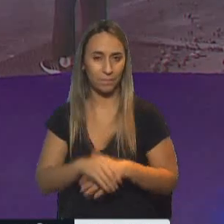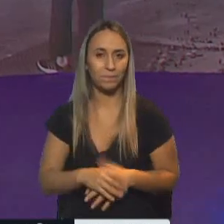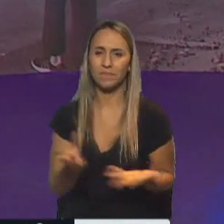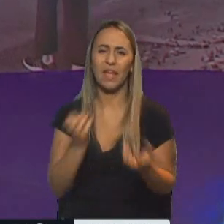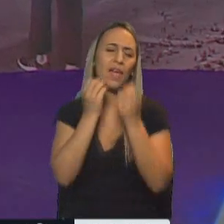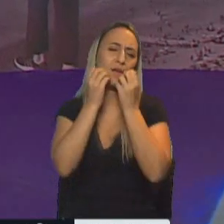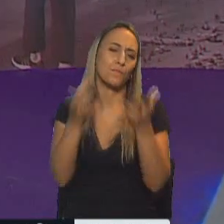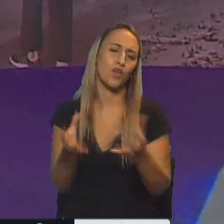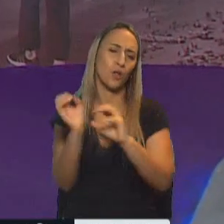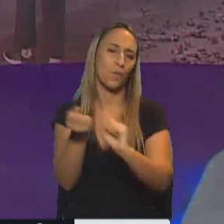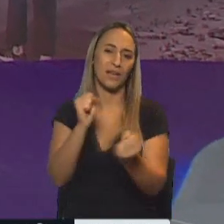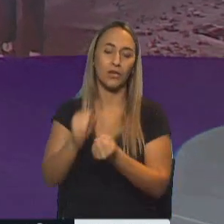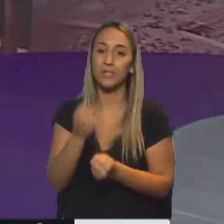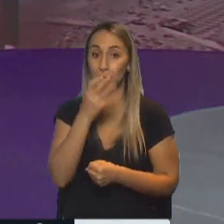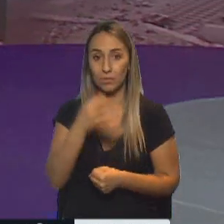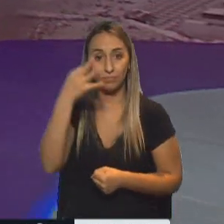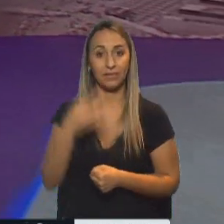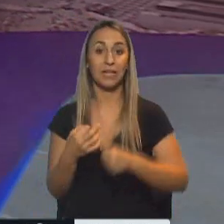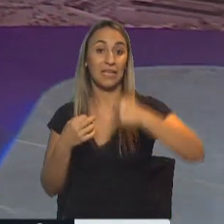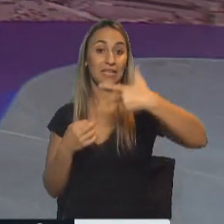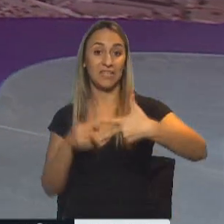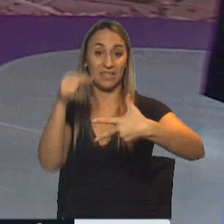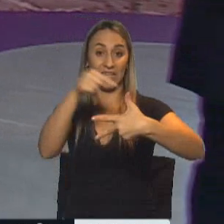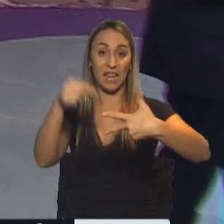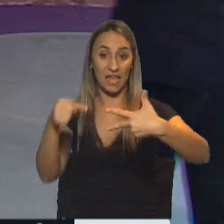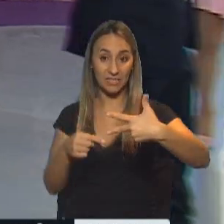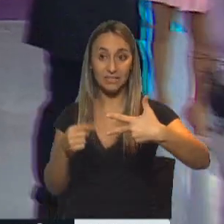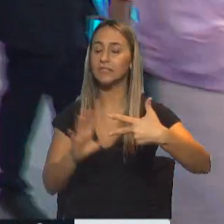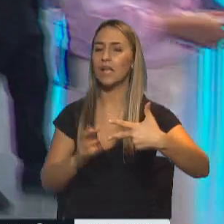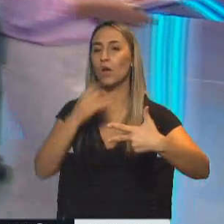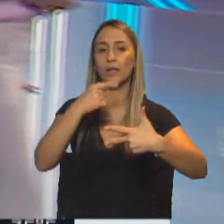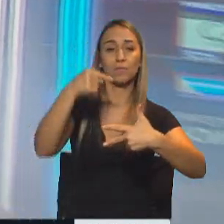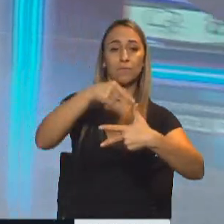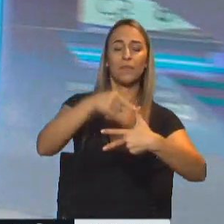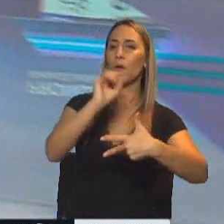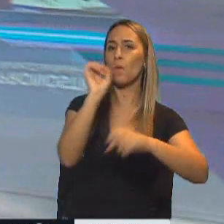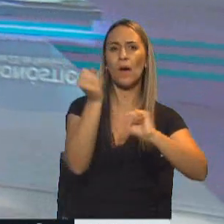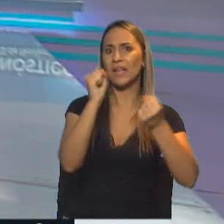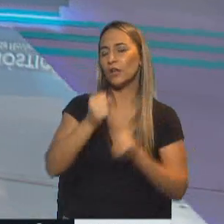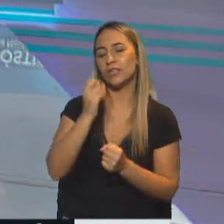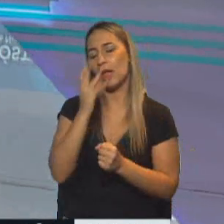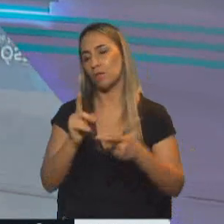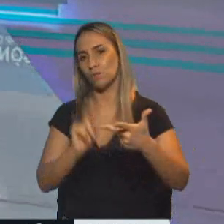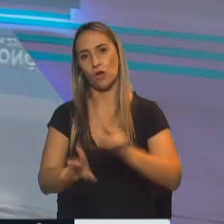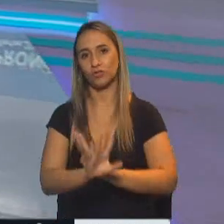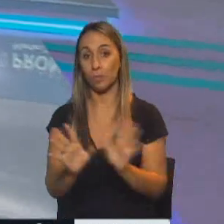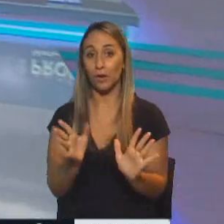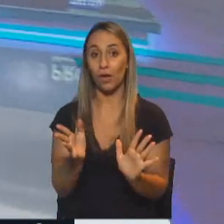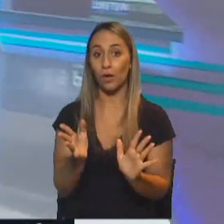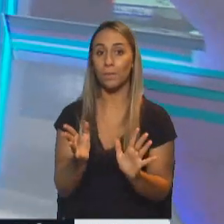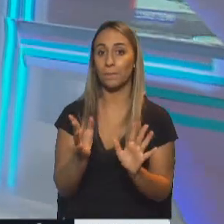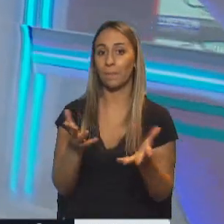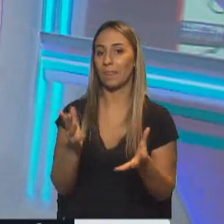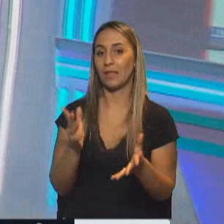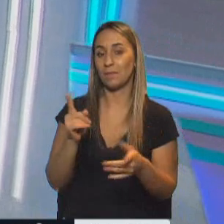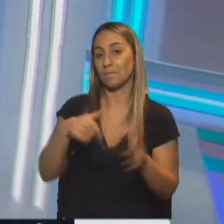hermoso siempre. lindo, ¿eh? Los tres puntos hermosos. Claro, en cualquier orden, ¿no? Bariloche hermoso siempre y, cómo no, también a